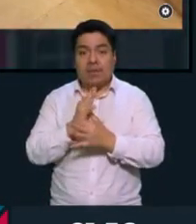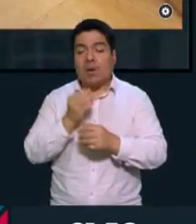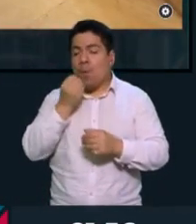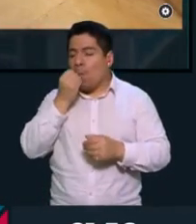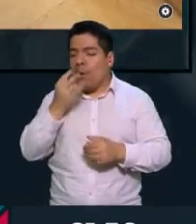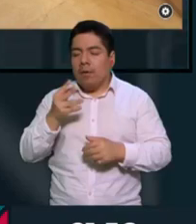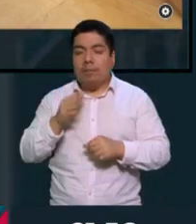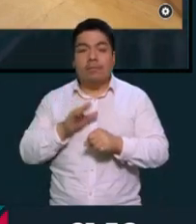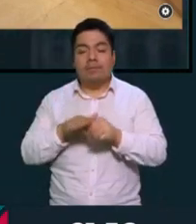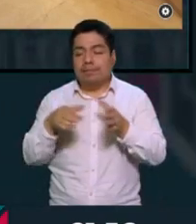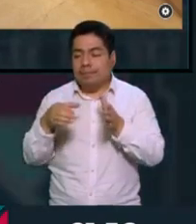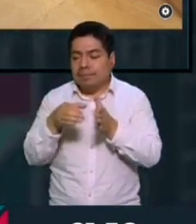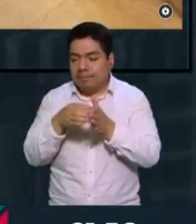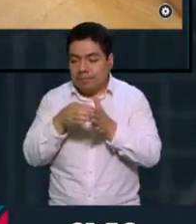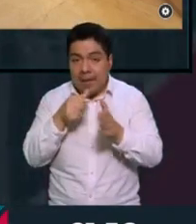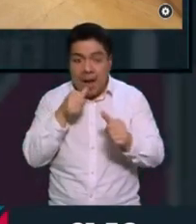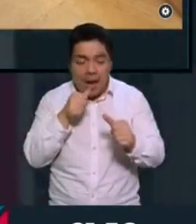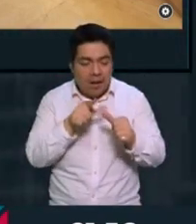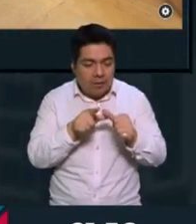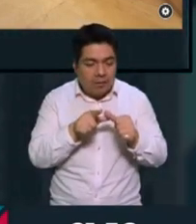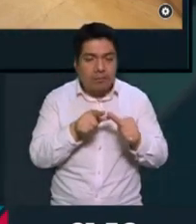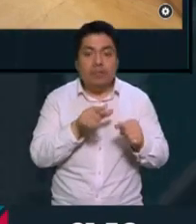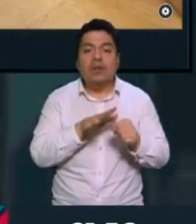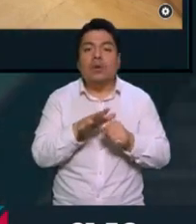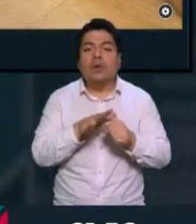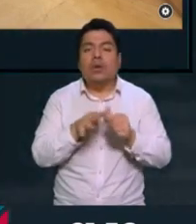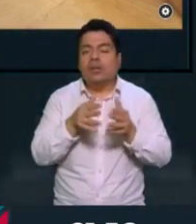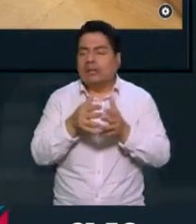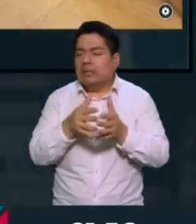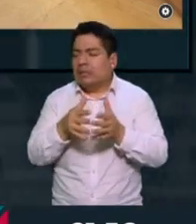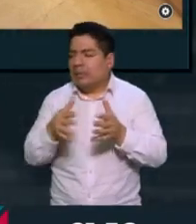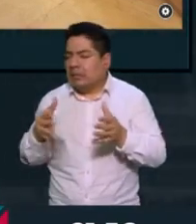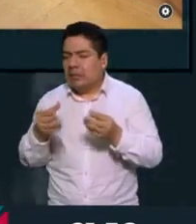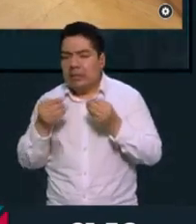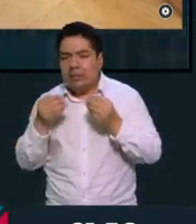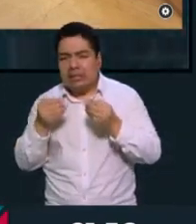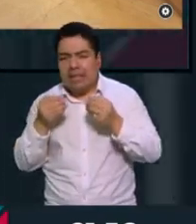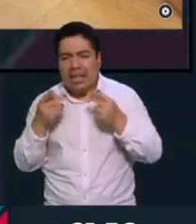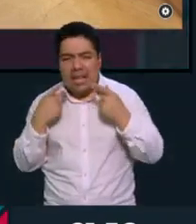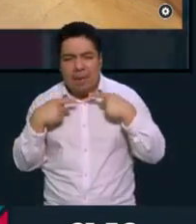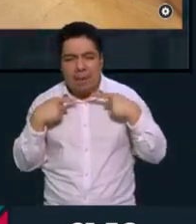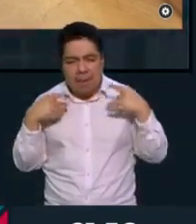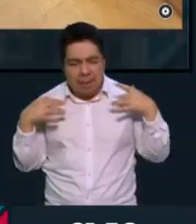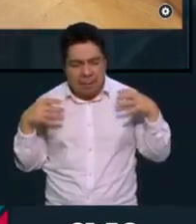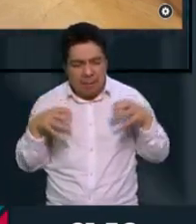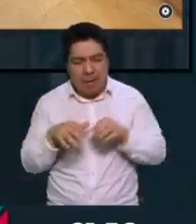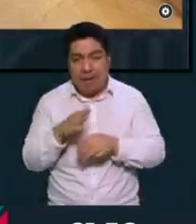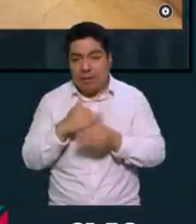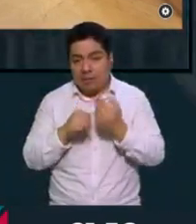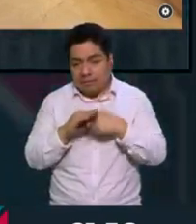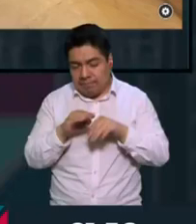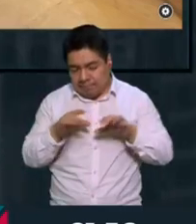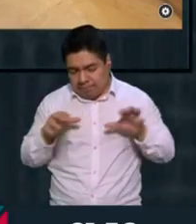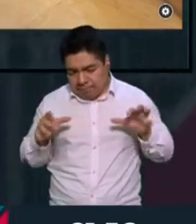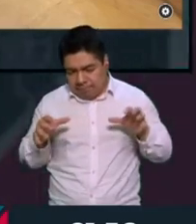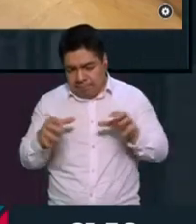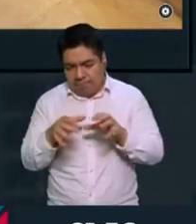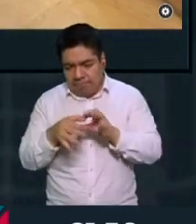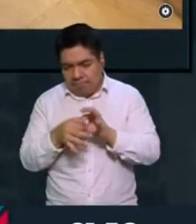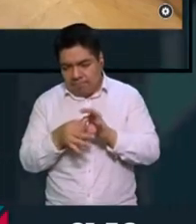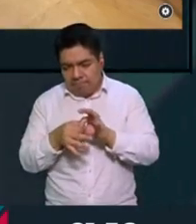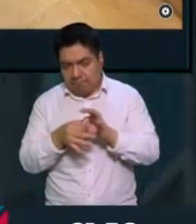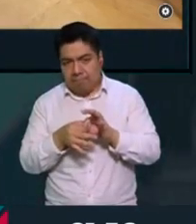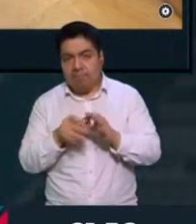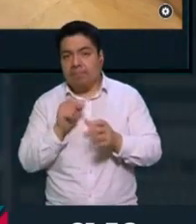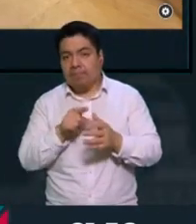de esa caja de las letras es que reúne a una cantidad de personas del mundo que estamos unidos por una misma